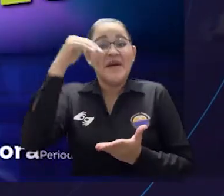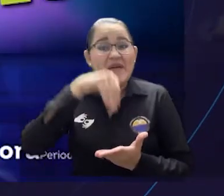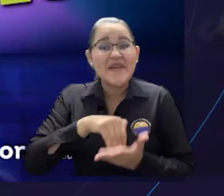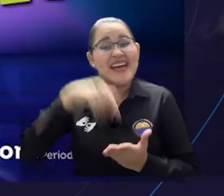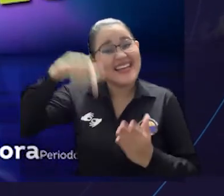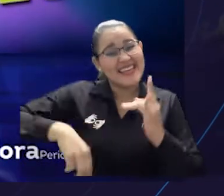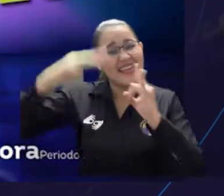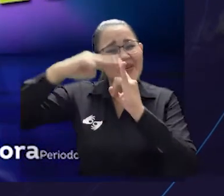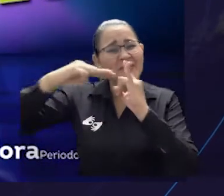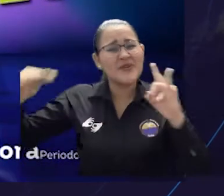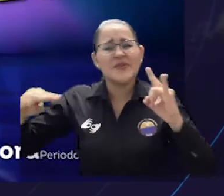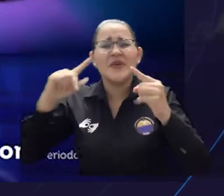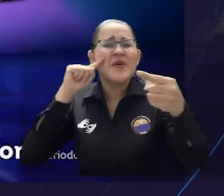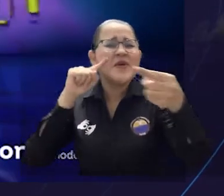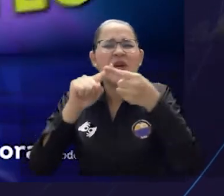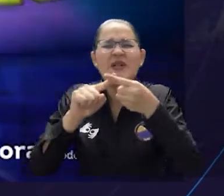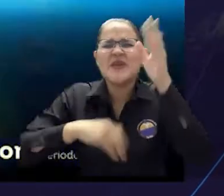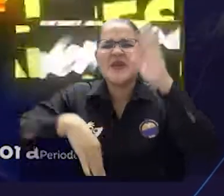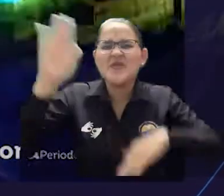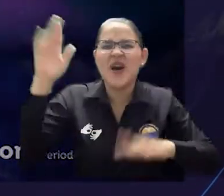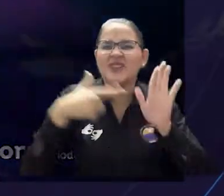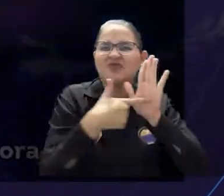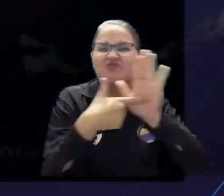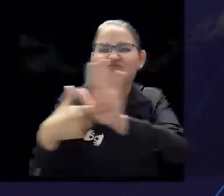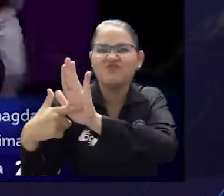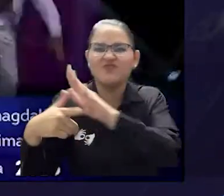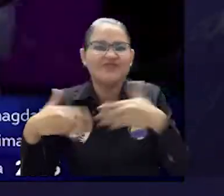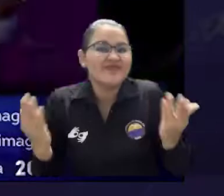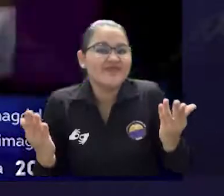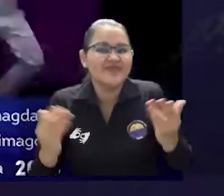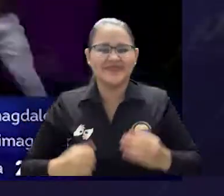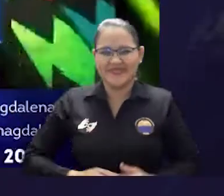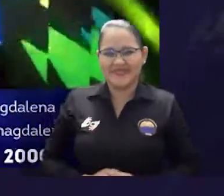Una vez más la familia Unimagdalena fue tendencia.